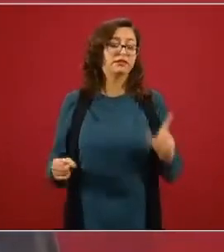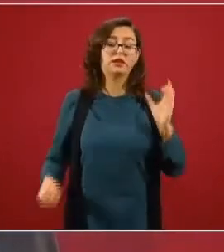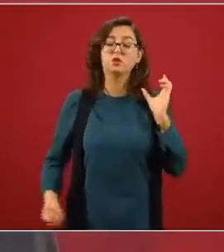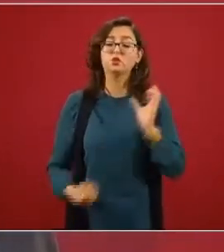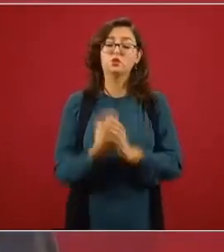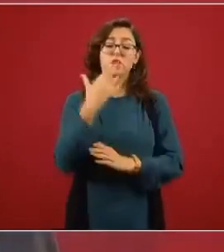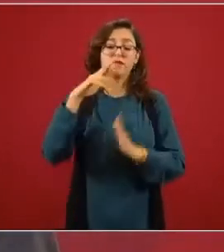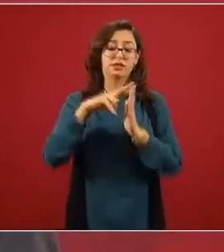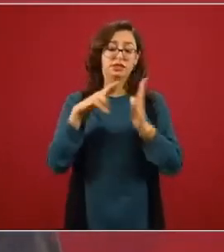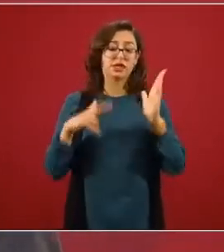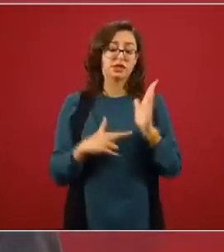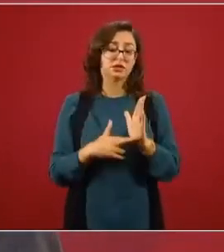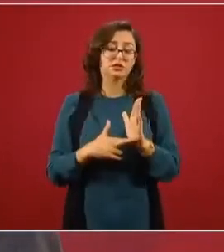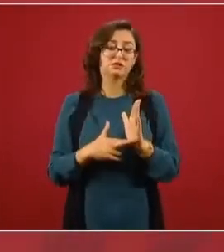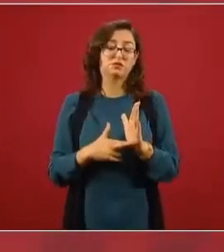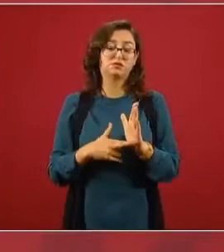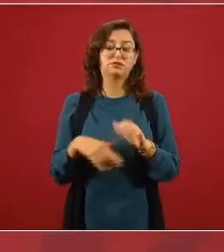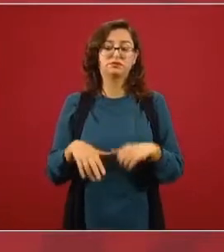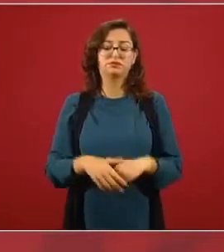las reglas